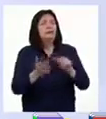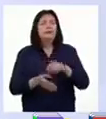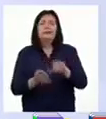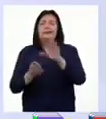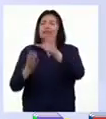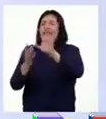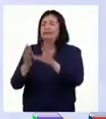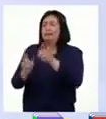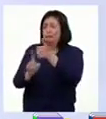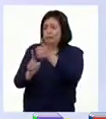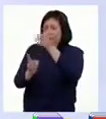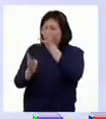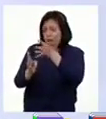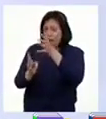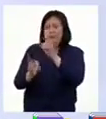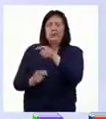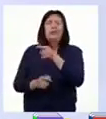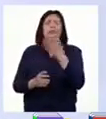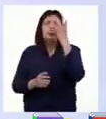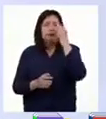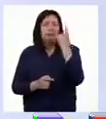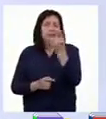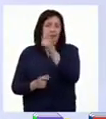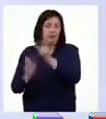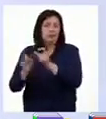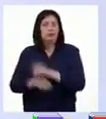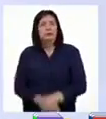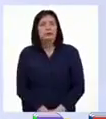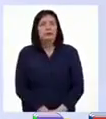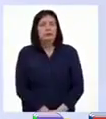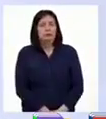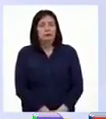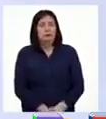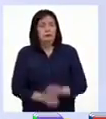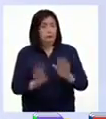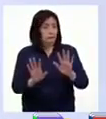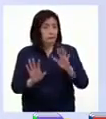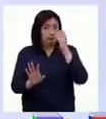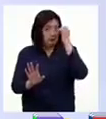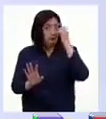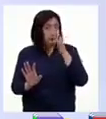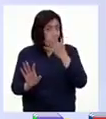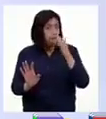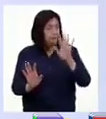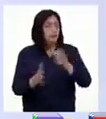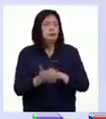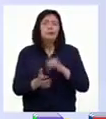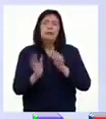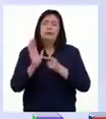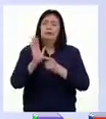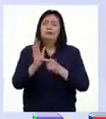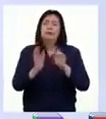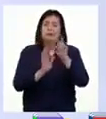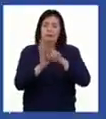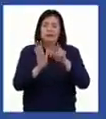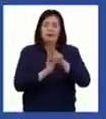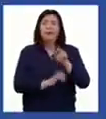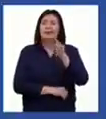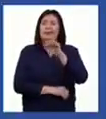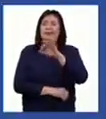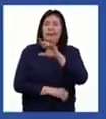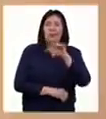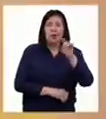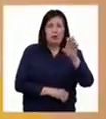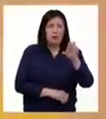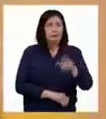las características y experiencias de cada persona. Para entender mejor esto, les voy a mostrar el video de Nicole.